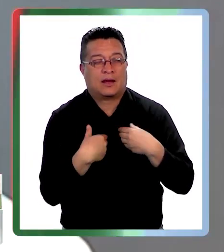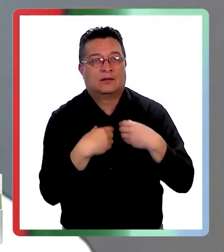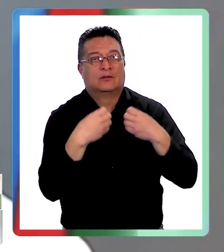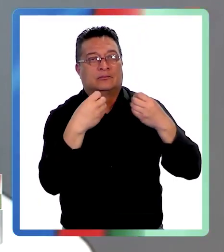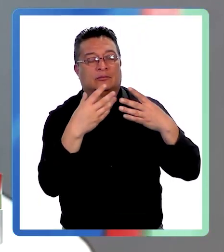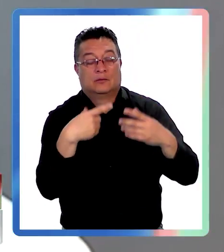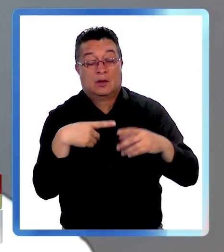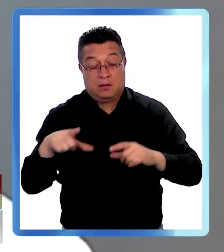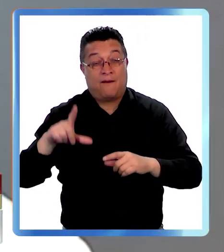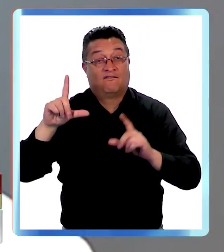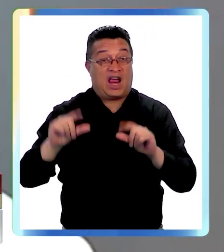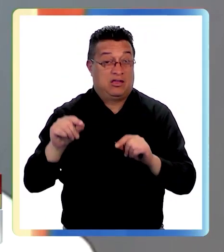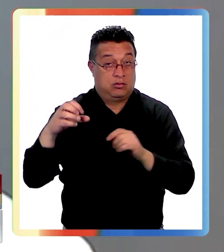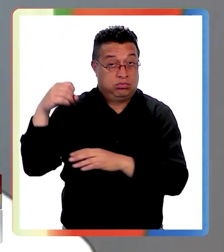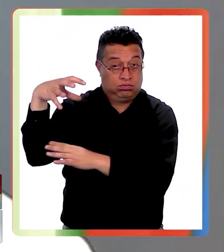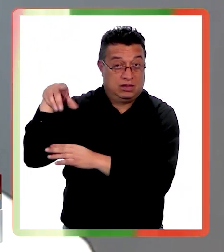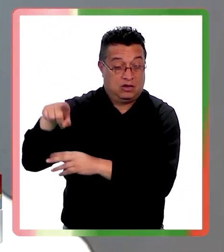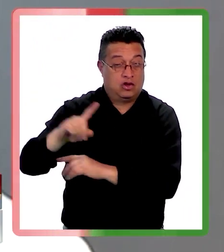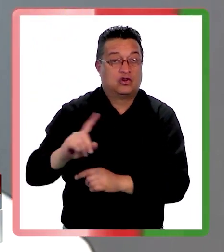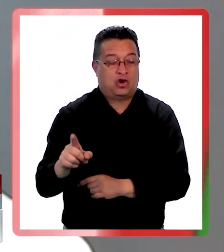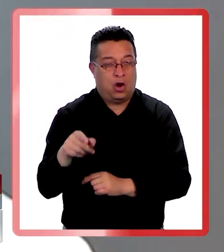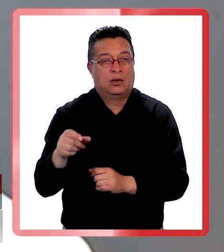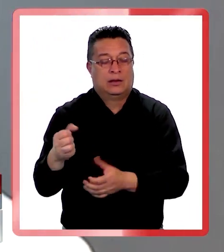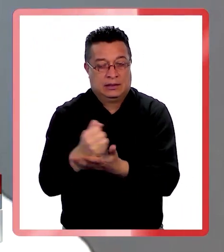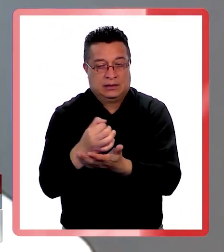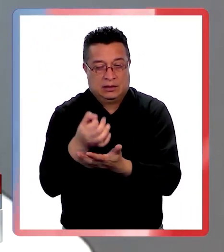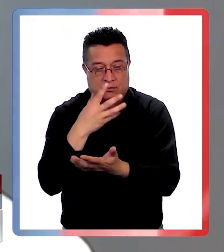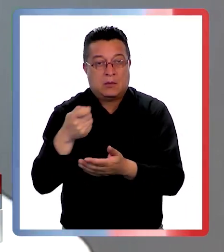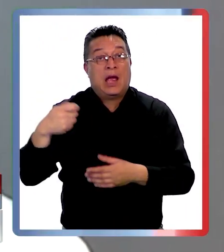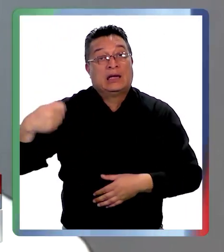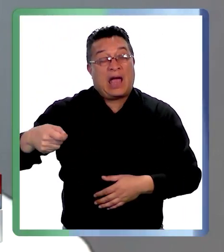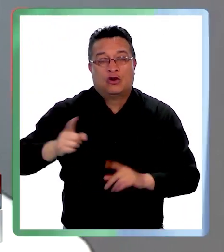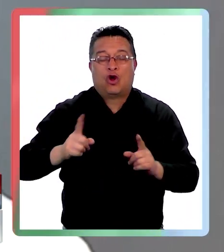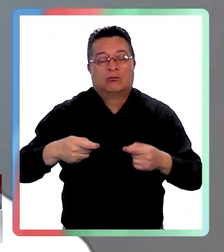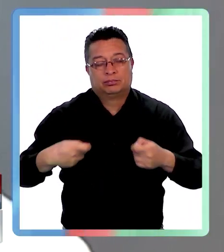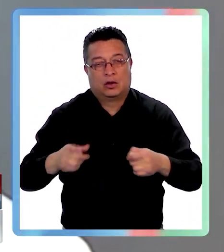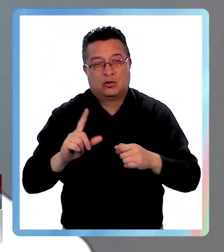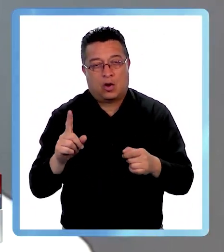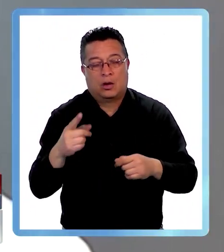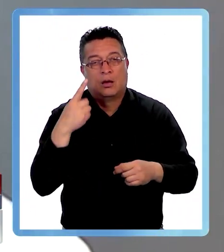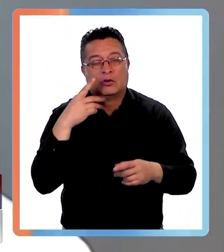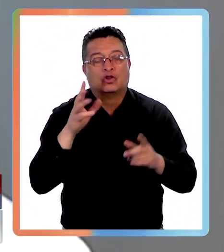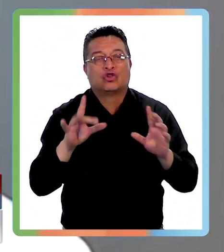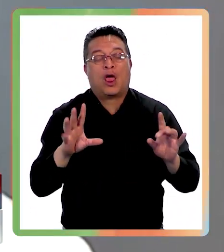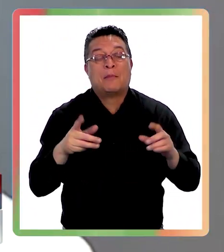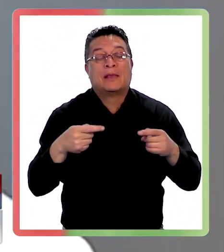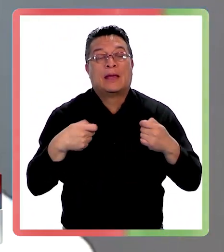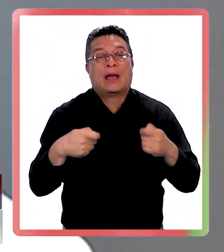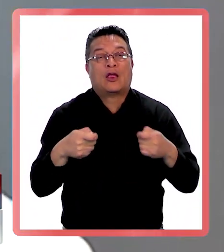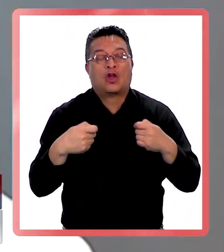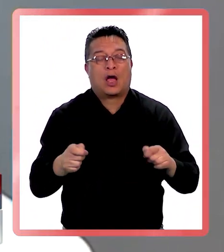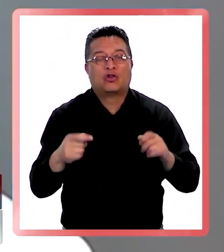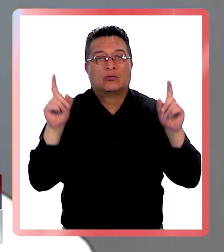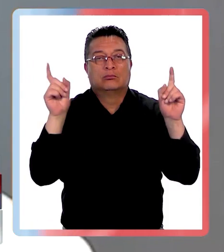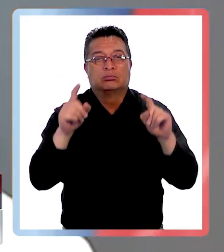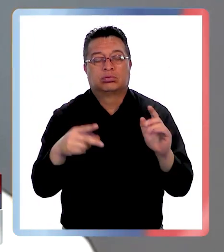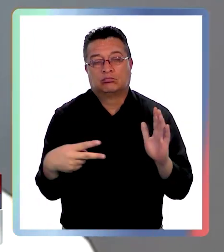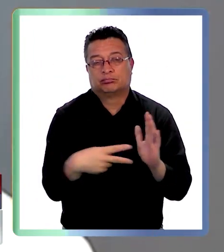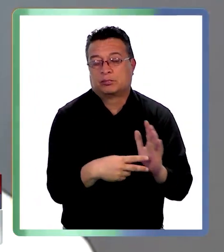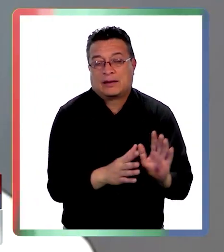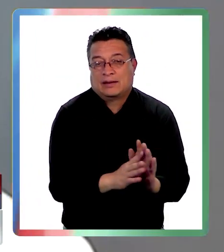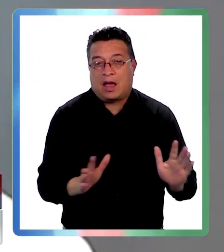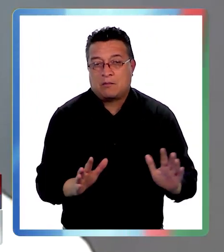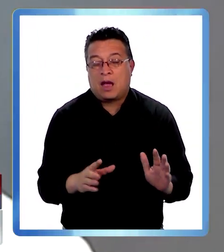Las lámparas no son baratas. El costo del tratamiento después ya no es caro, ¿no? Porque implica solamente el gasto de energía eléctrica